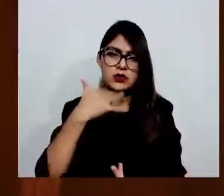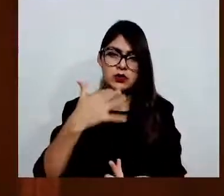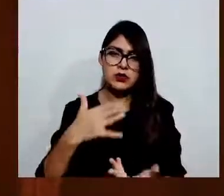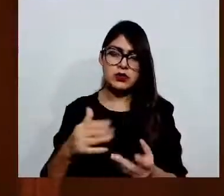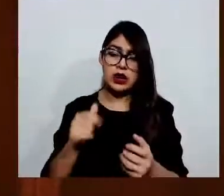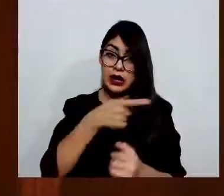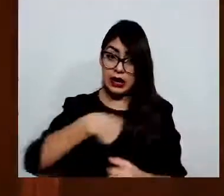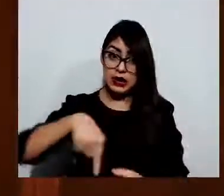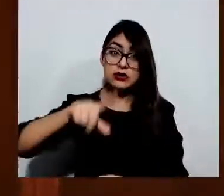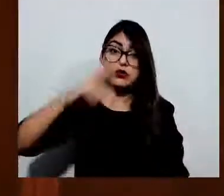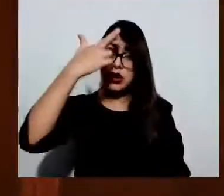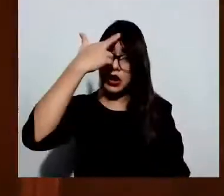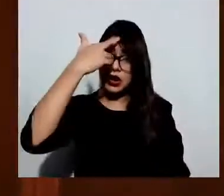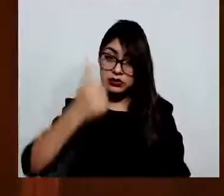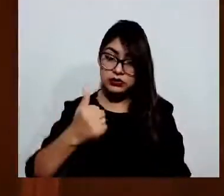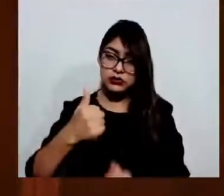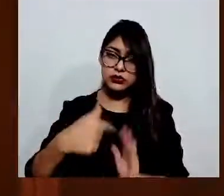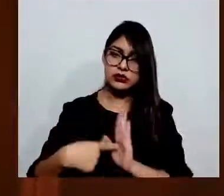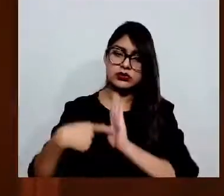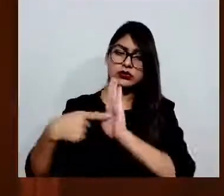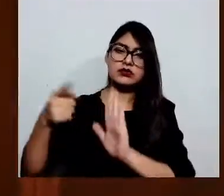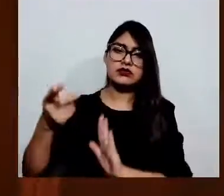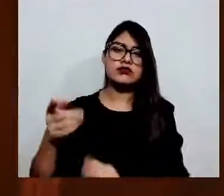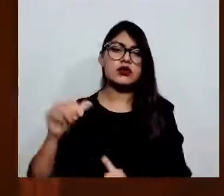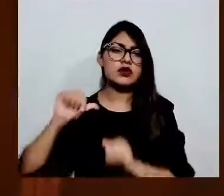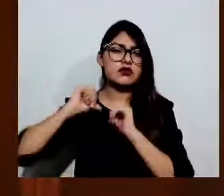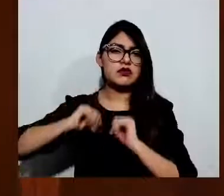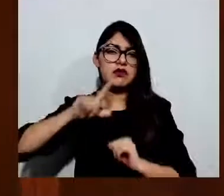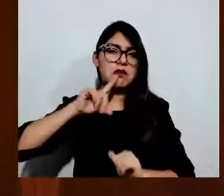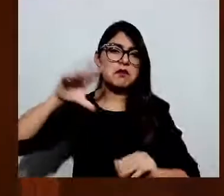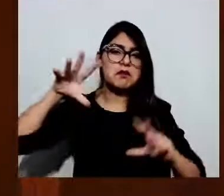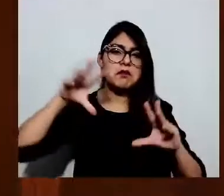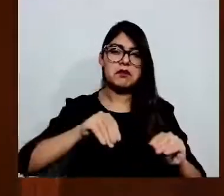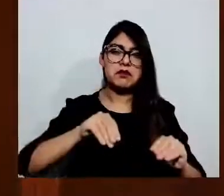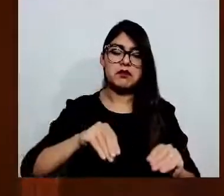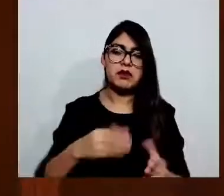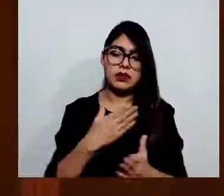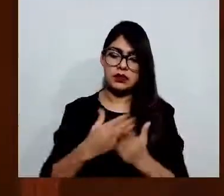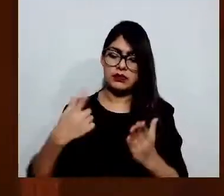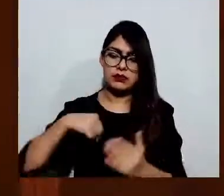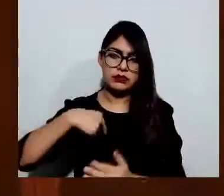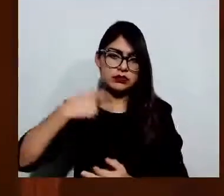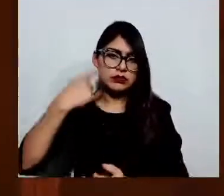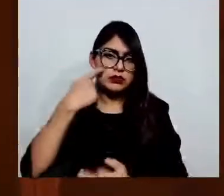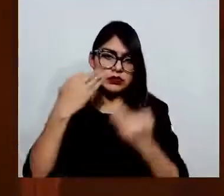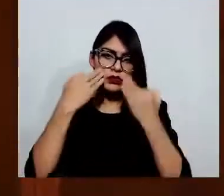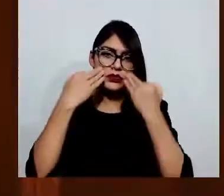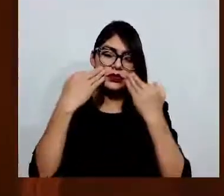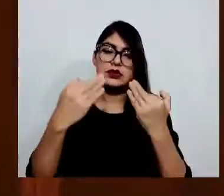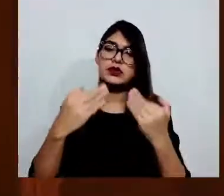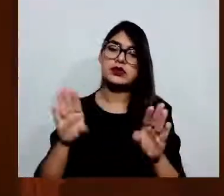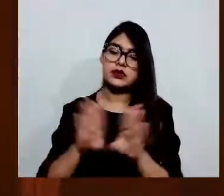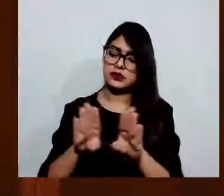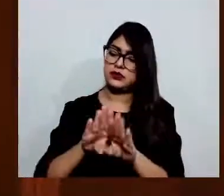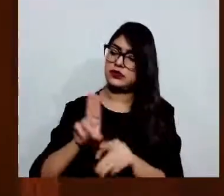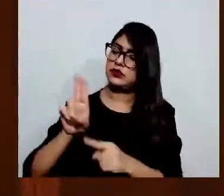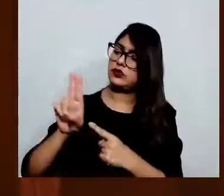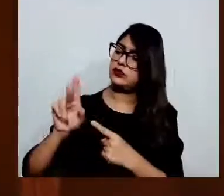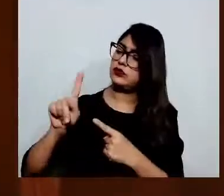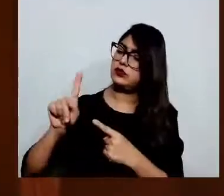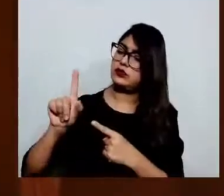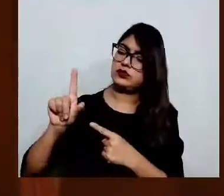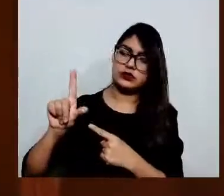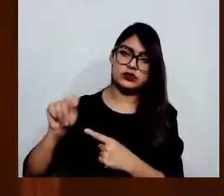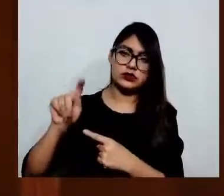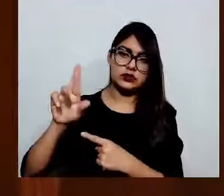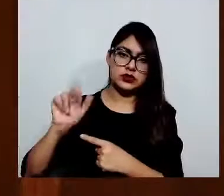hemos visto cómo el delito de ultraje en cualquiera de sus vertientes se encuentra actualmente tipificado en